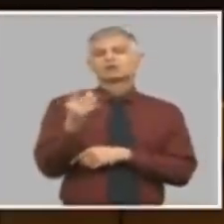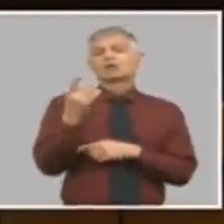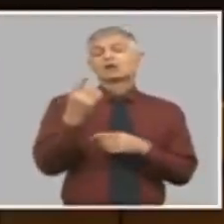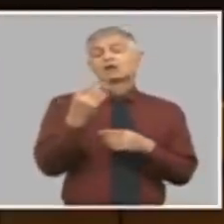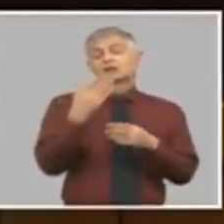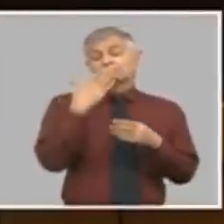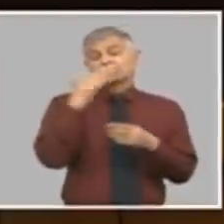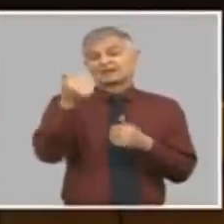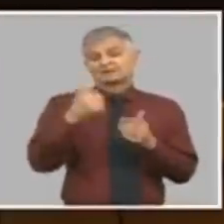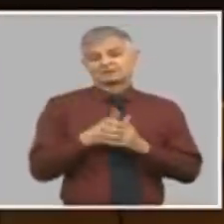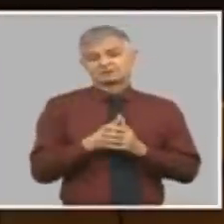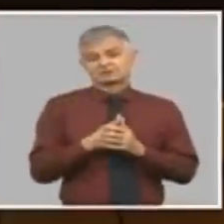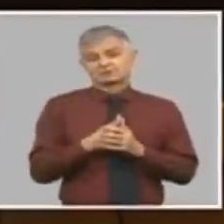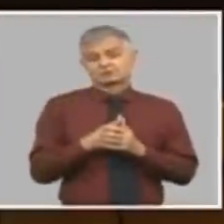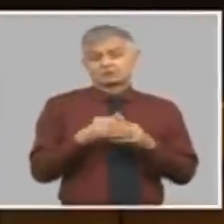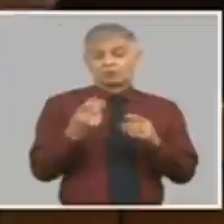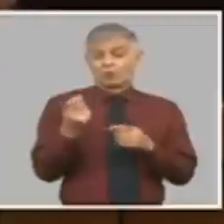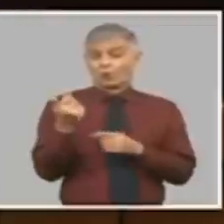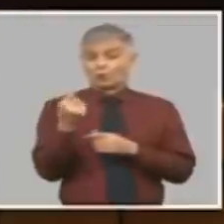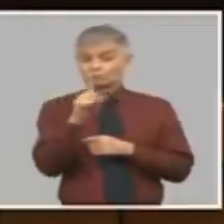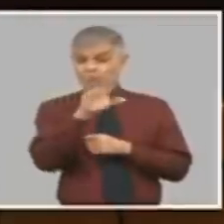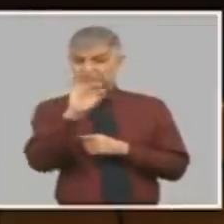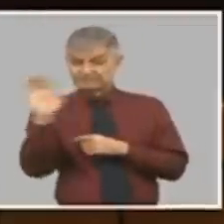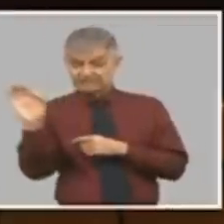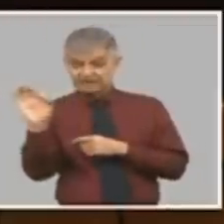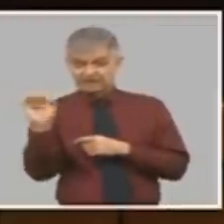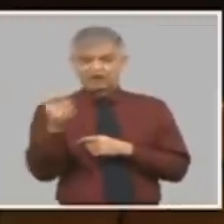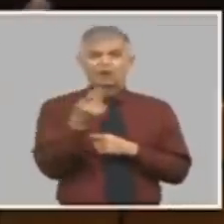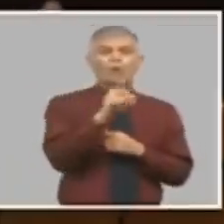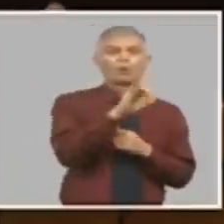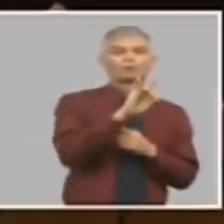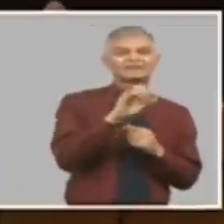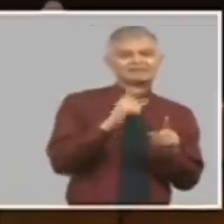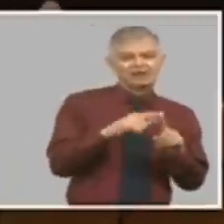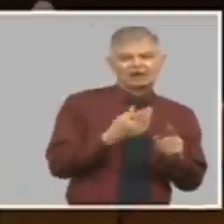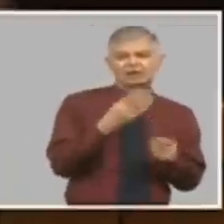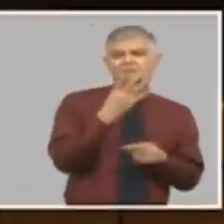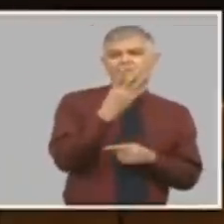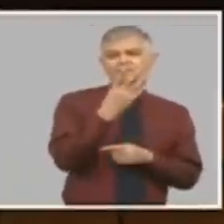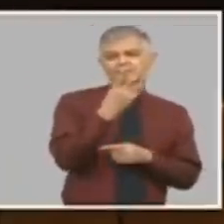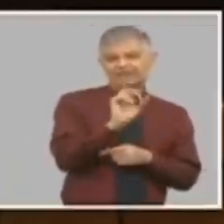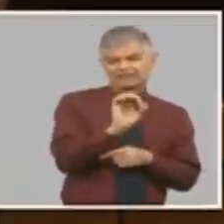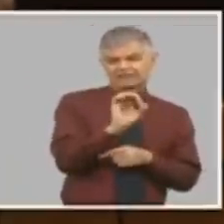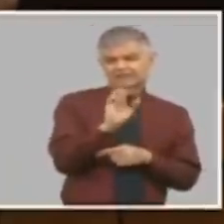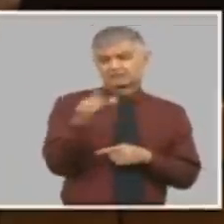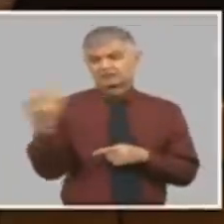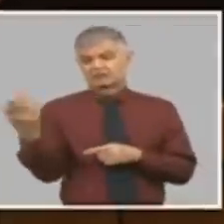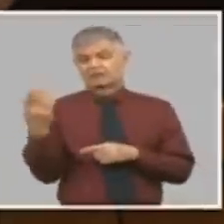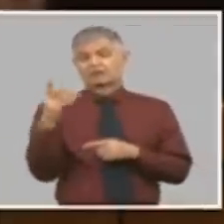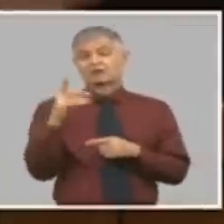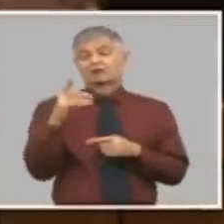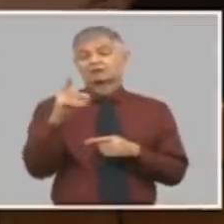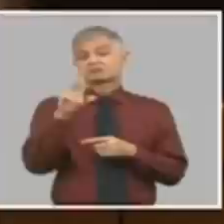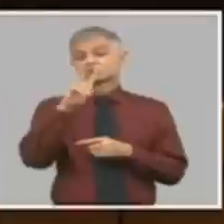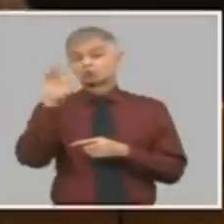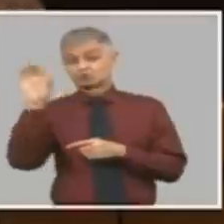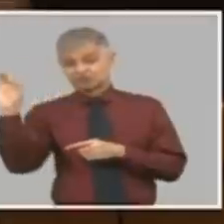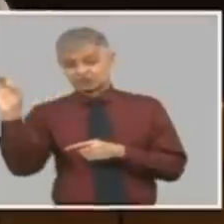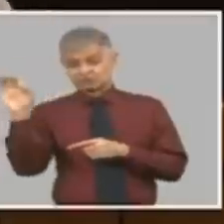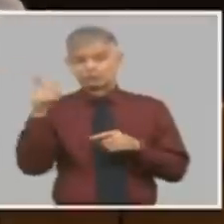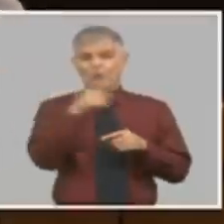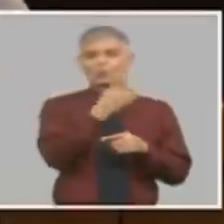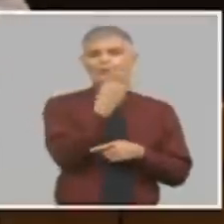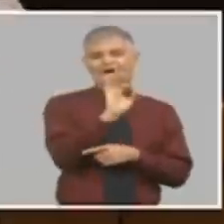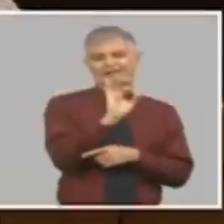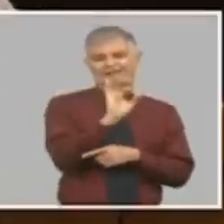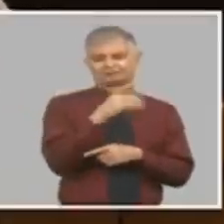la utilidad es 20 si los costos son 200 la utilidad es 40 entonces eso es lo que estimula a que incluso